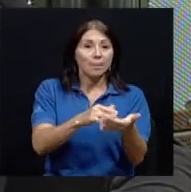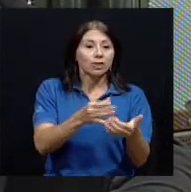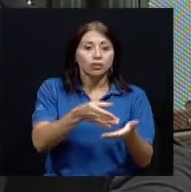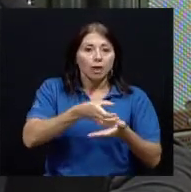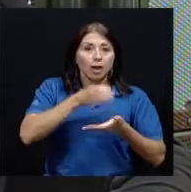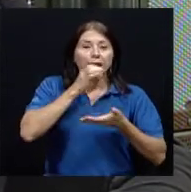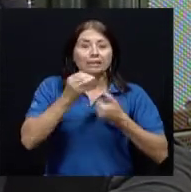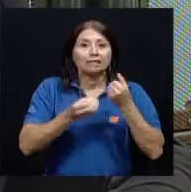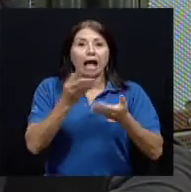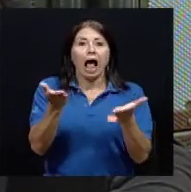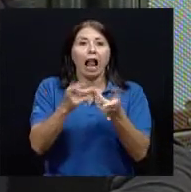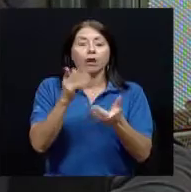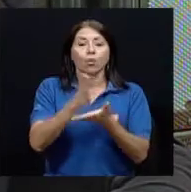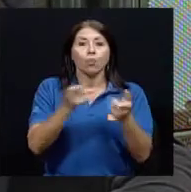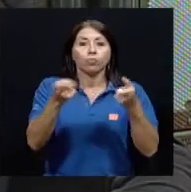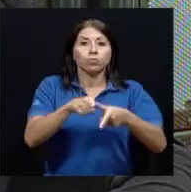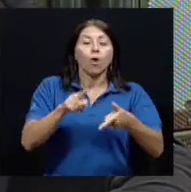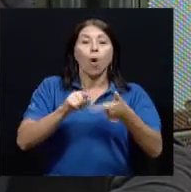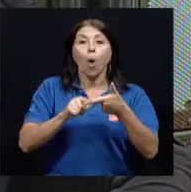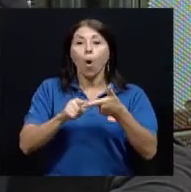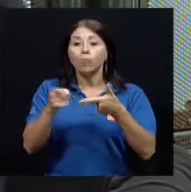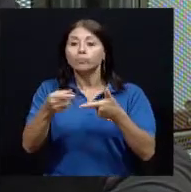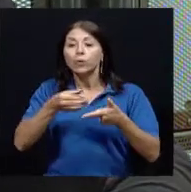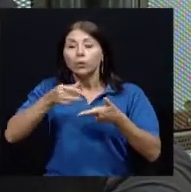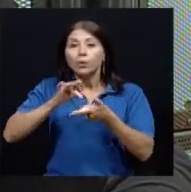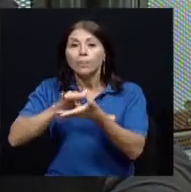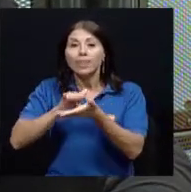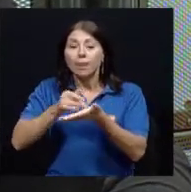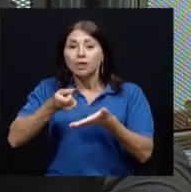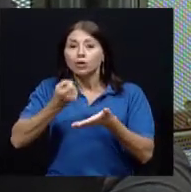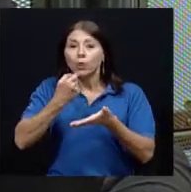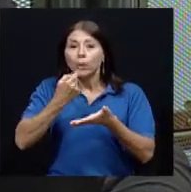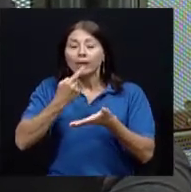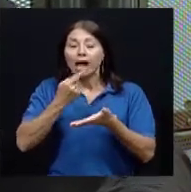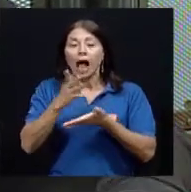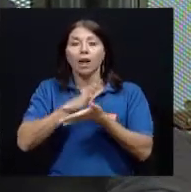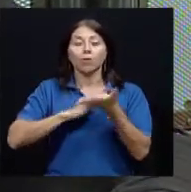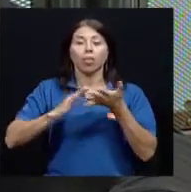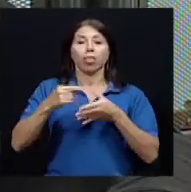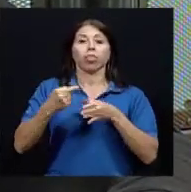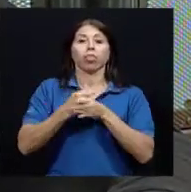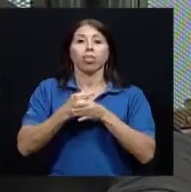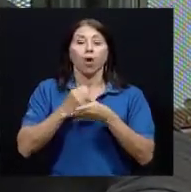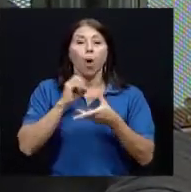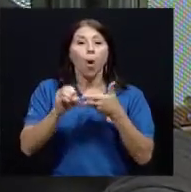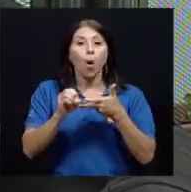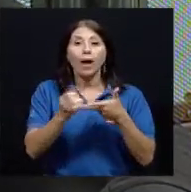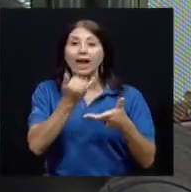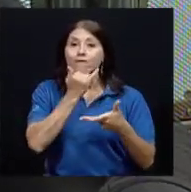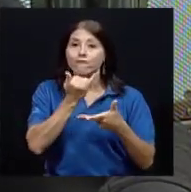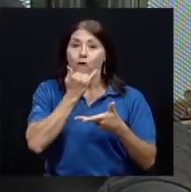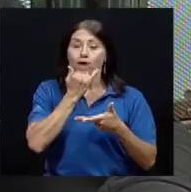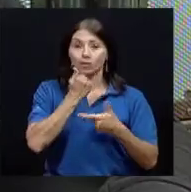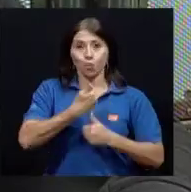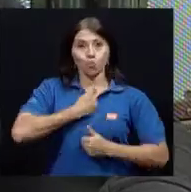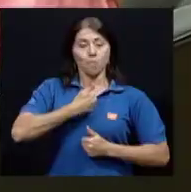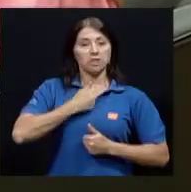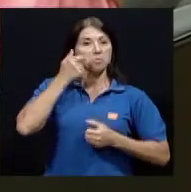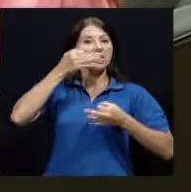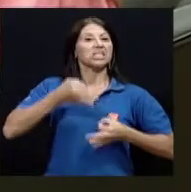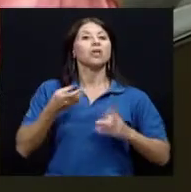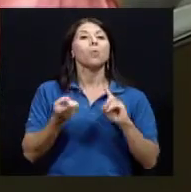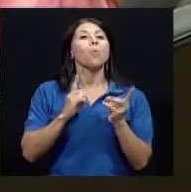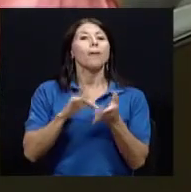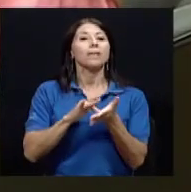medicamentos, los errores en la automedicación. En realidad es algo realmente alarmante, ¿verdad? Es